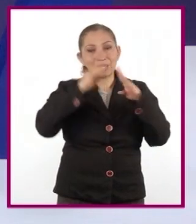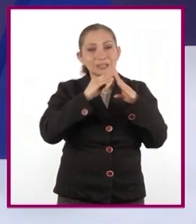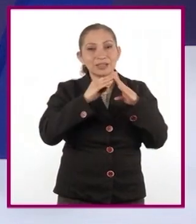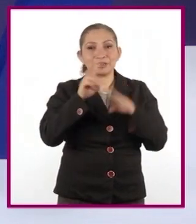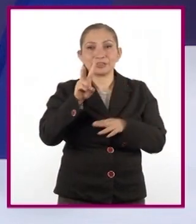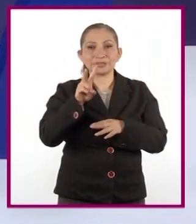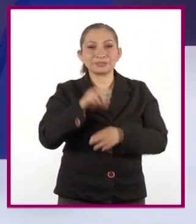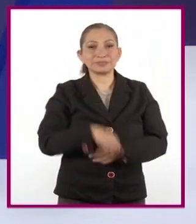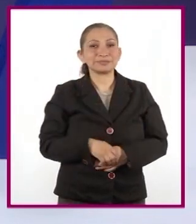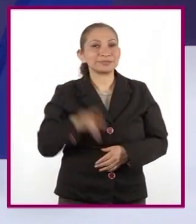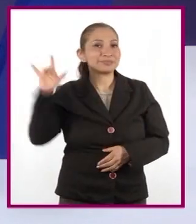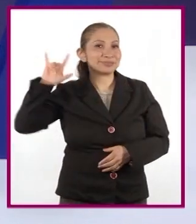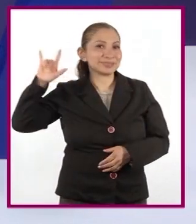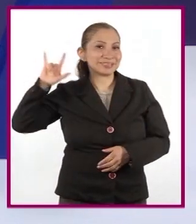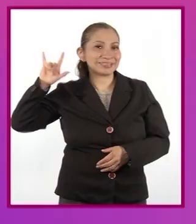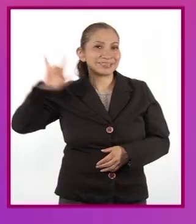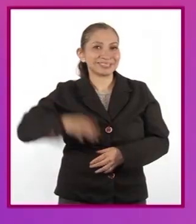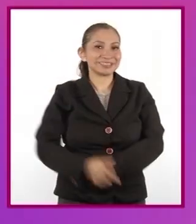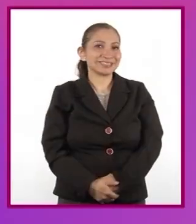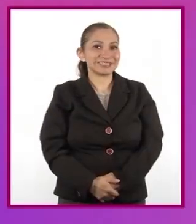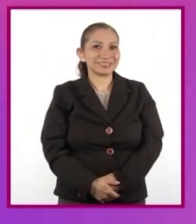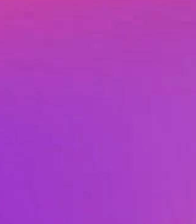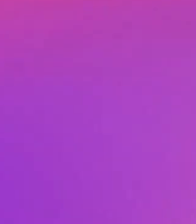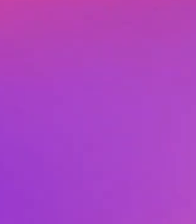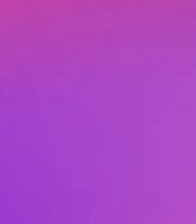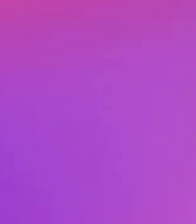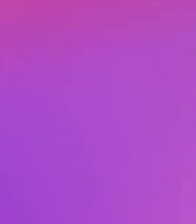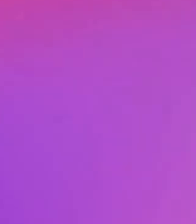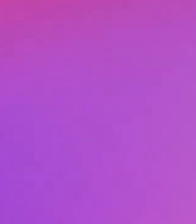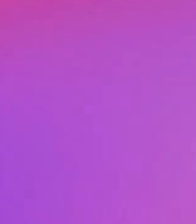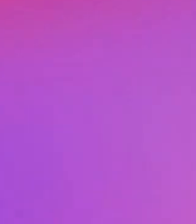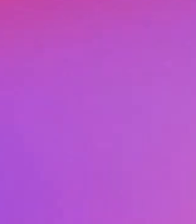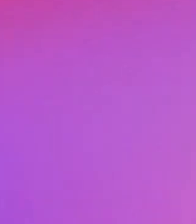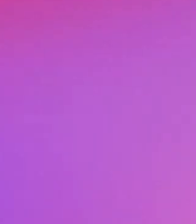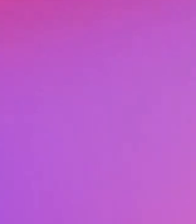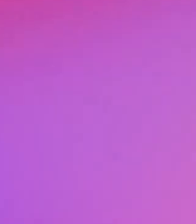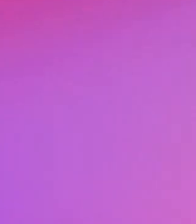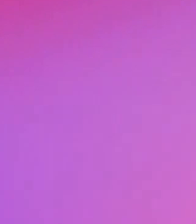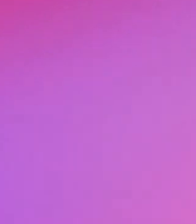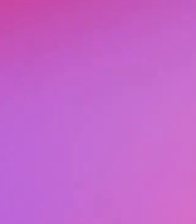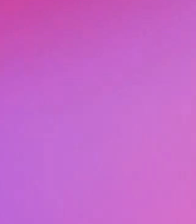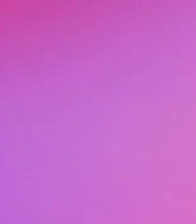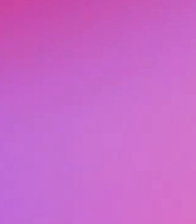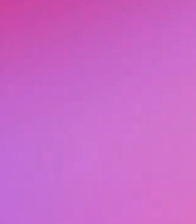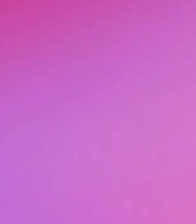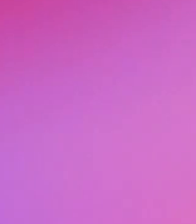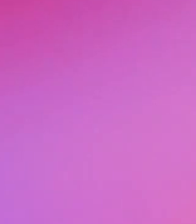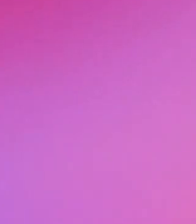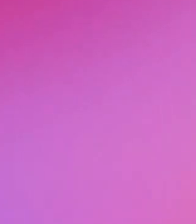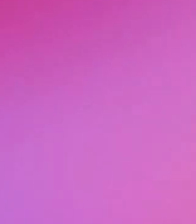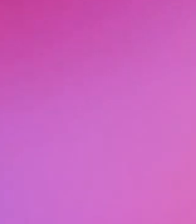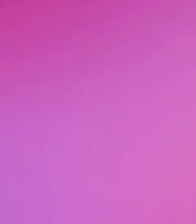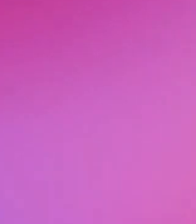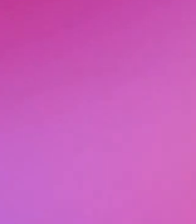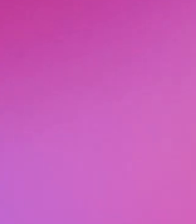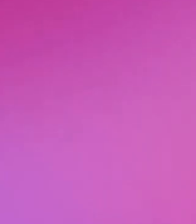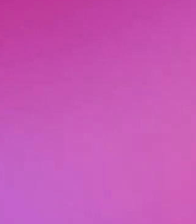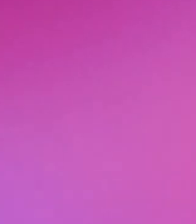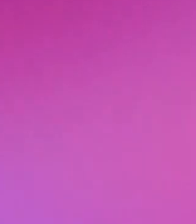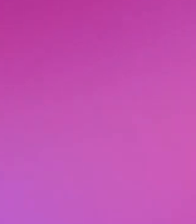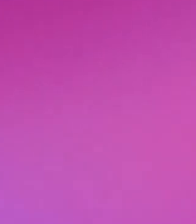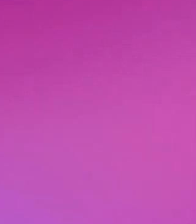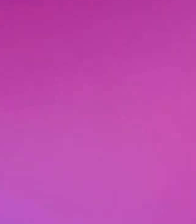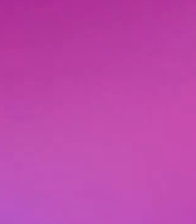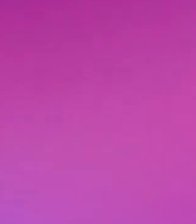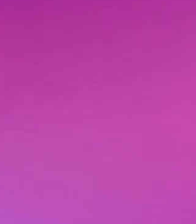Aprenden Casa 2. Hasta la próxima. Si tienes dudas o necesitas ayuda, llama al Centro de Apoyo Pedagógico a